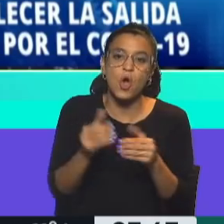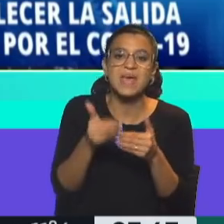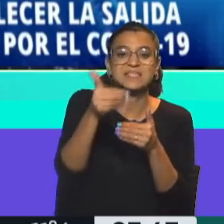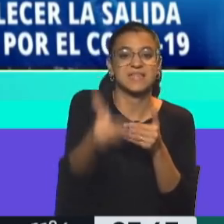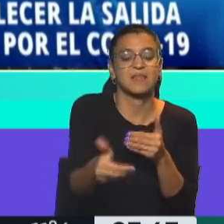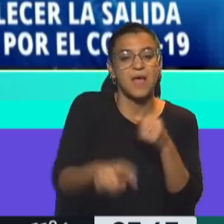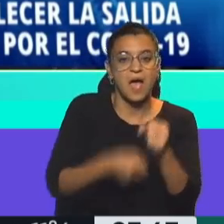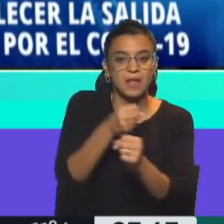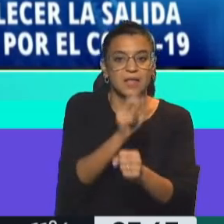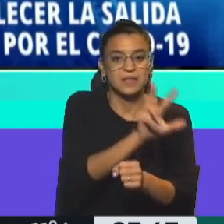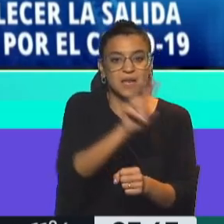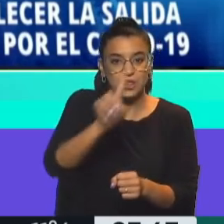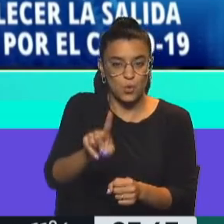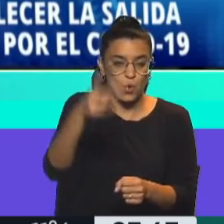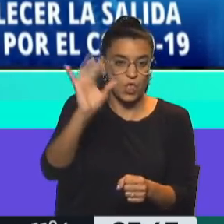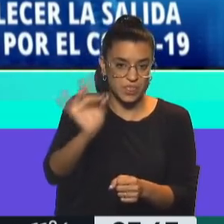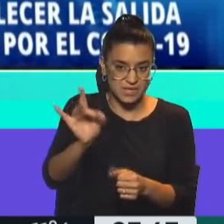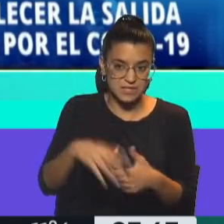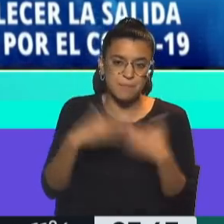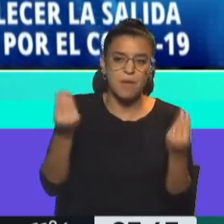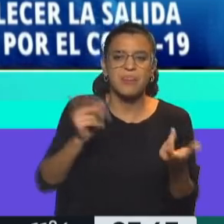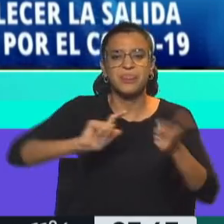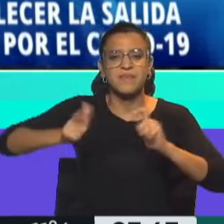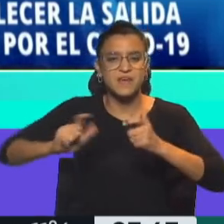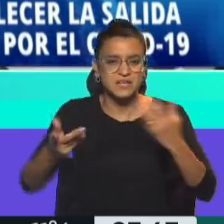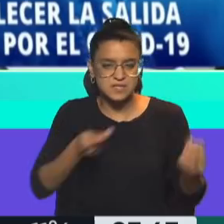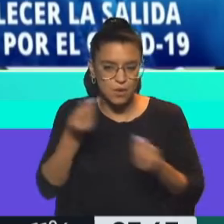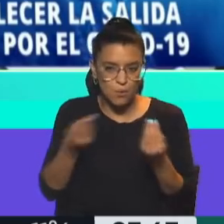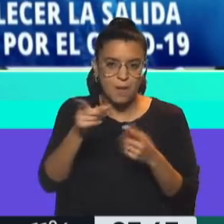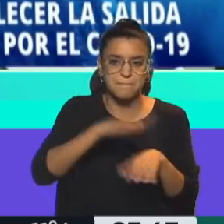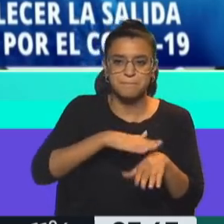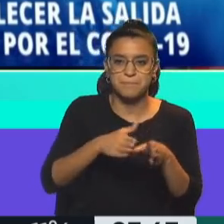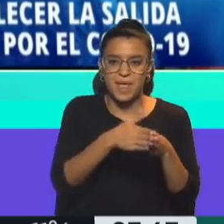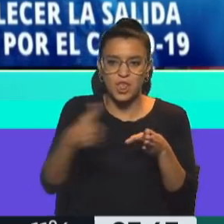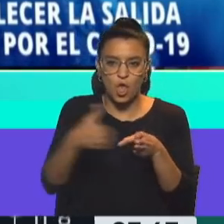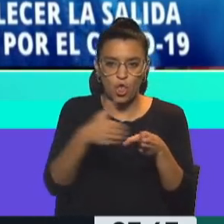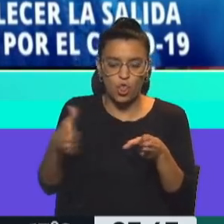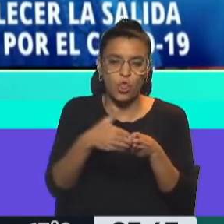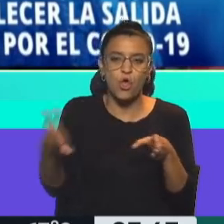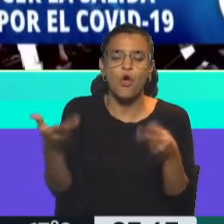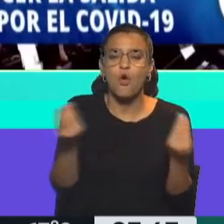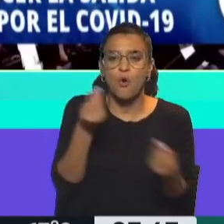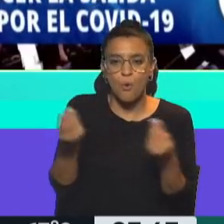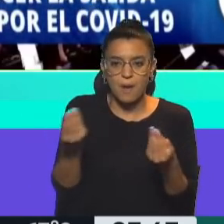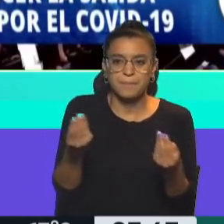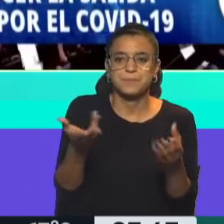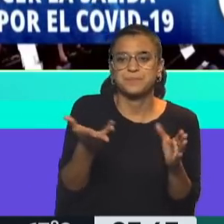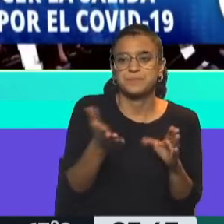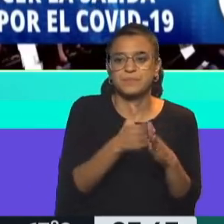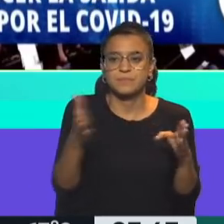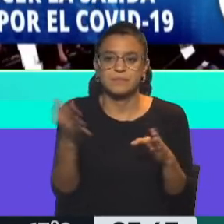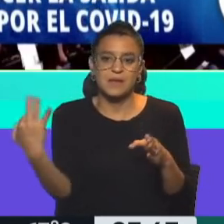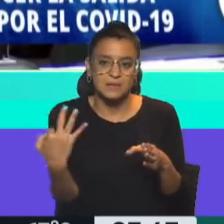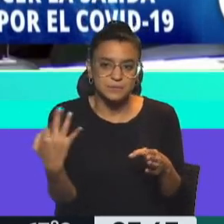extender hasta el 31 de diciembre. ¿Cuál es la diferencia entre ese periodo de sesiones ordinarias y el periodo de sesiones